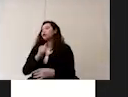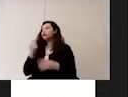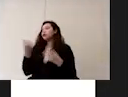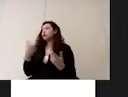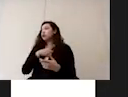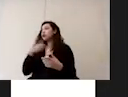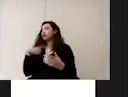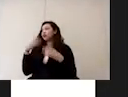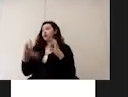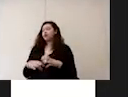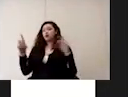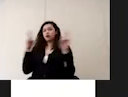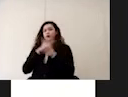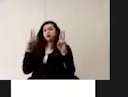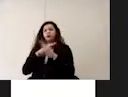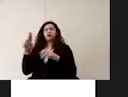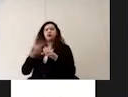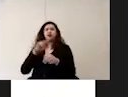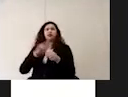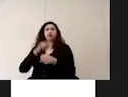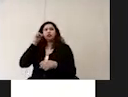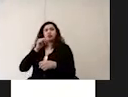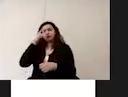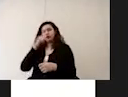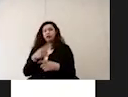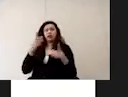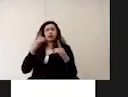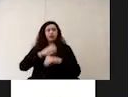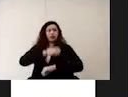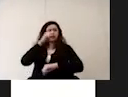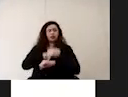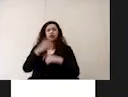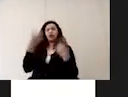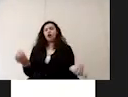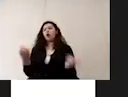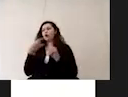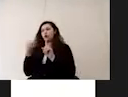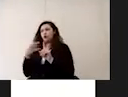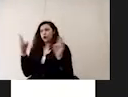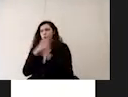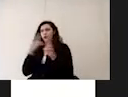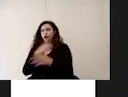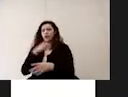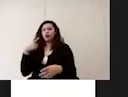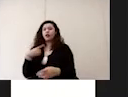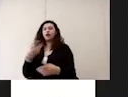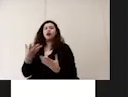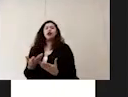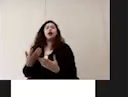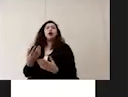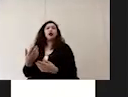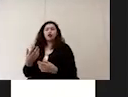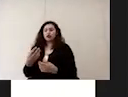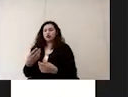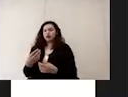procurar la ventilación natural en todo momento tanto de ventanas como de puertas se debe disminuir el número de